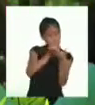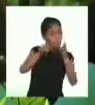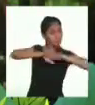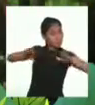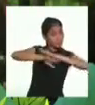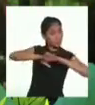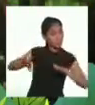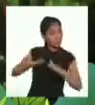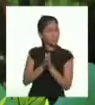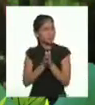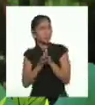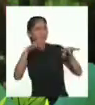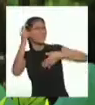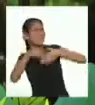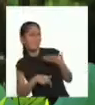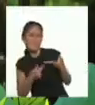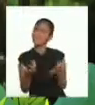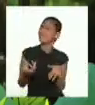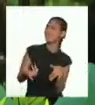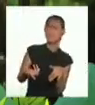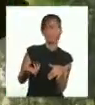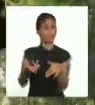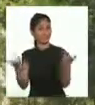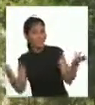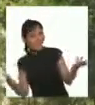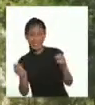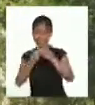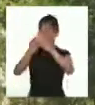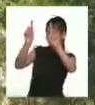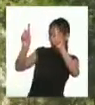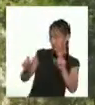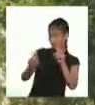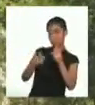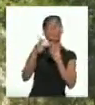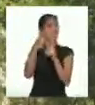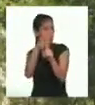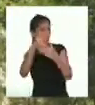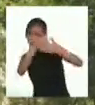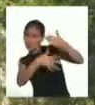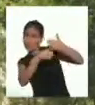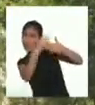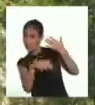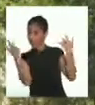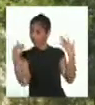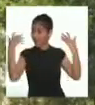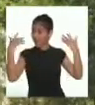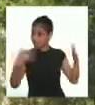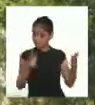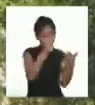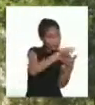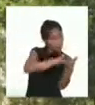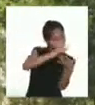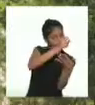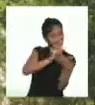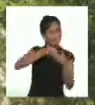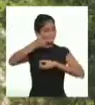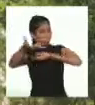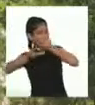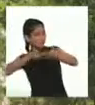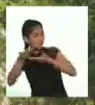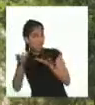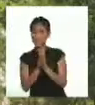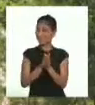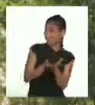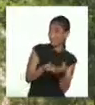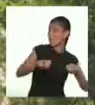termine de escribir, ¿qué debo hacer? Tienes que preguntarte si tu texto ya está listo para ser